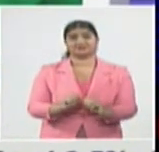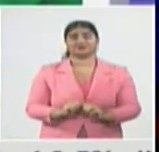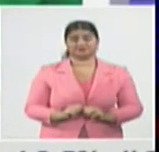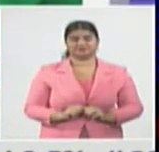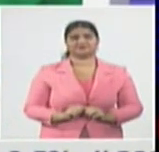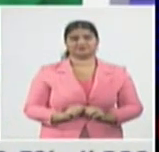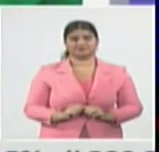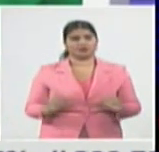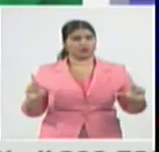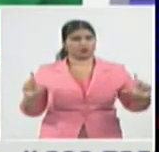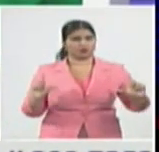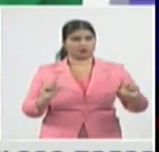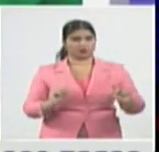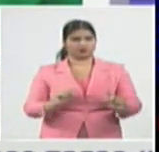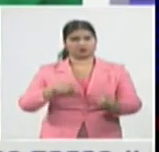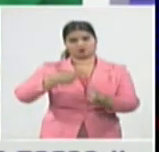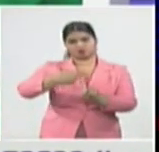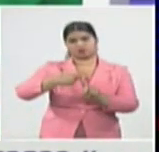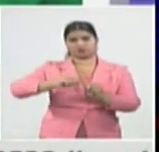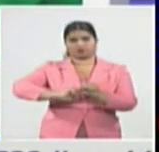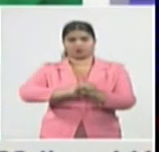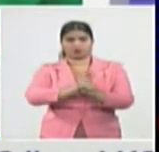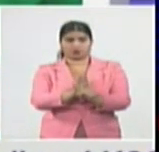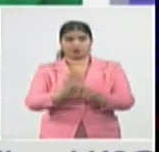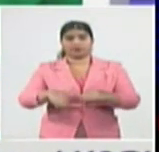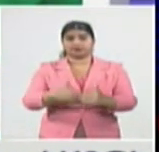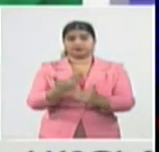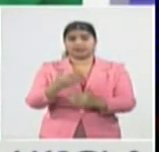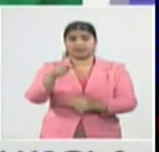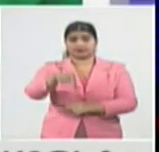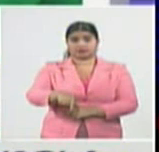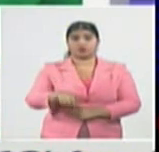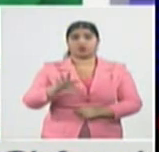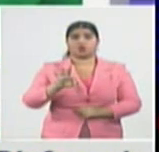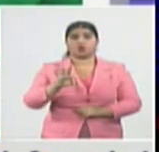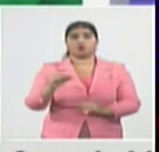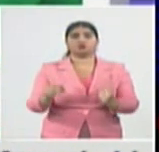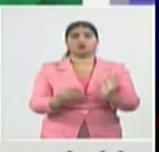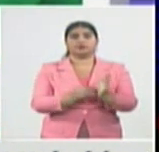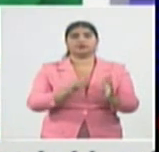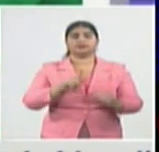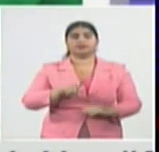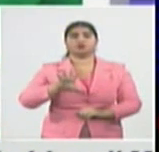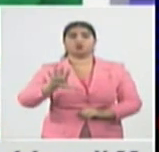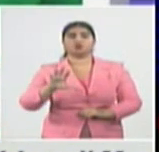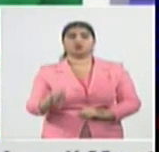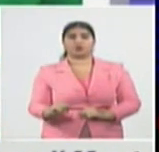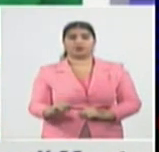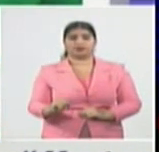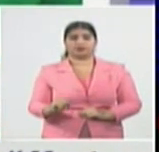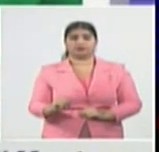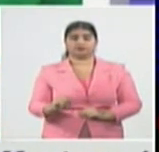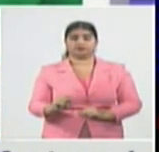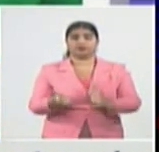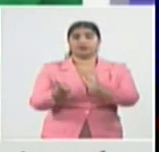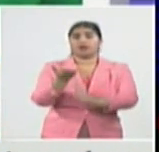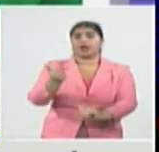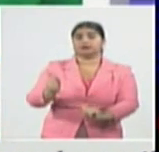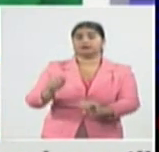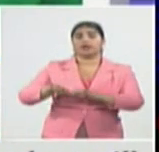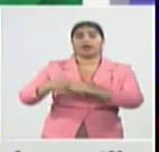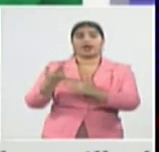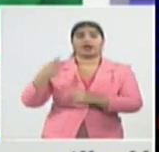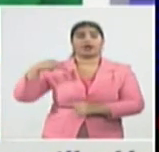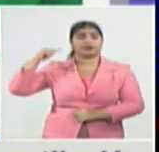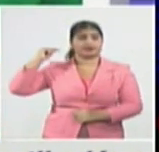el número de activos. Estamos hablando de 8,150 altas en el día de ayer. Estamos hablando en este